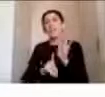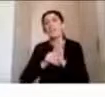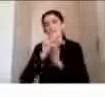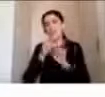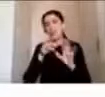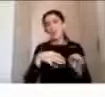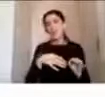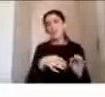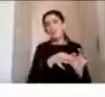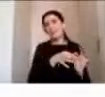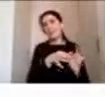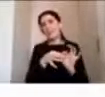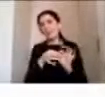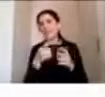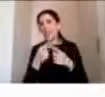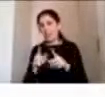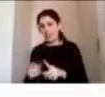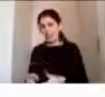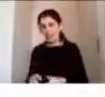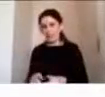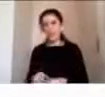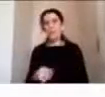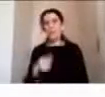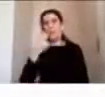ventana de cosas que podríamos esperar